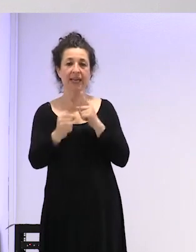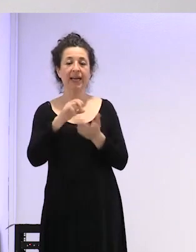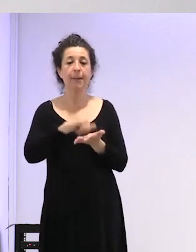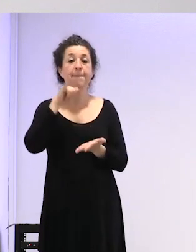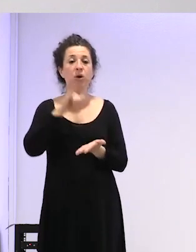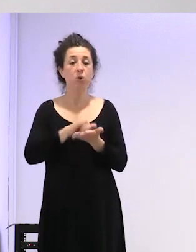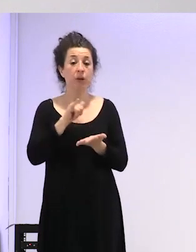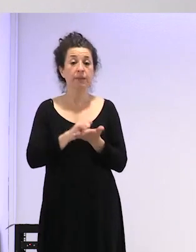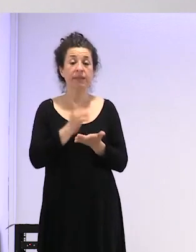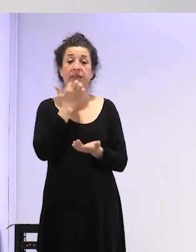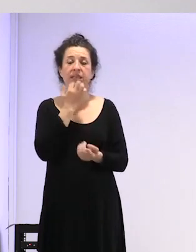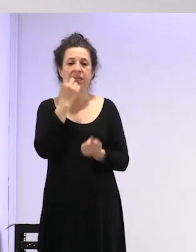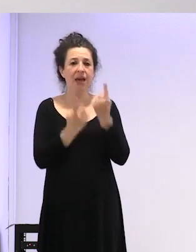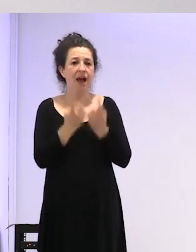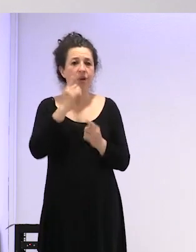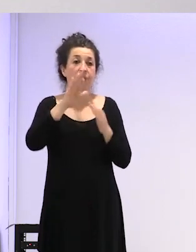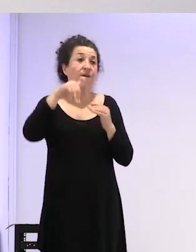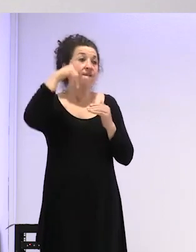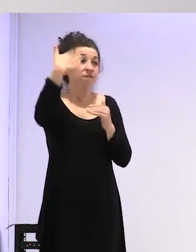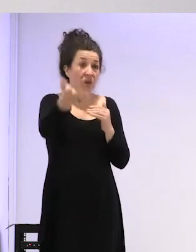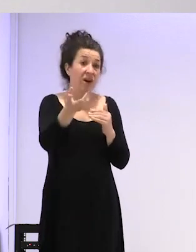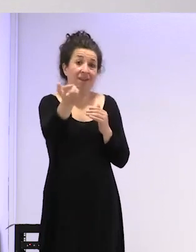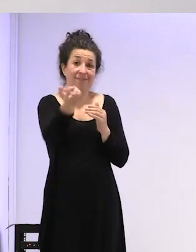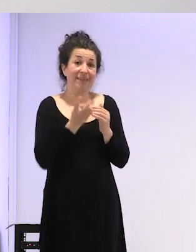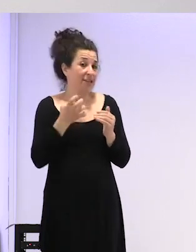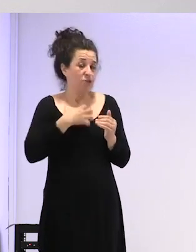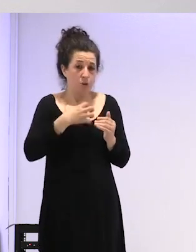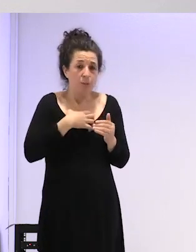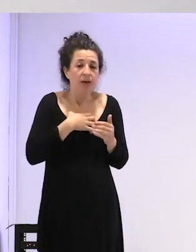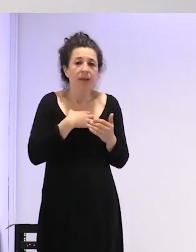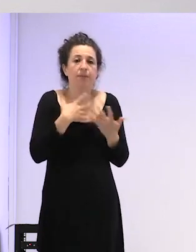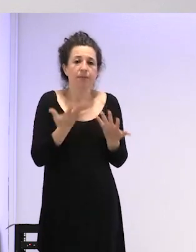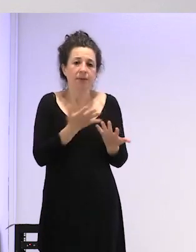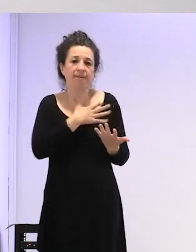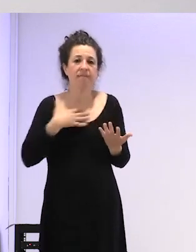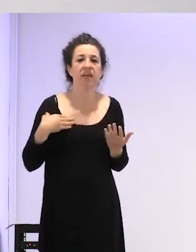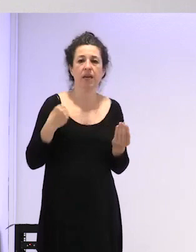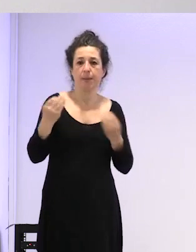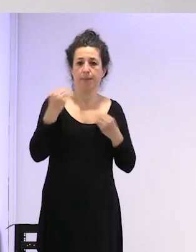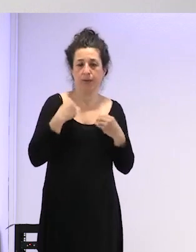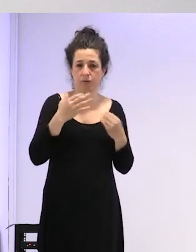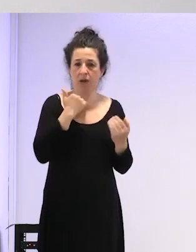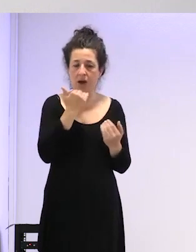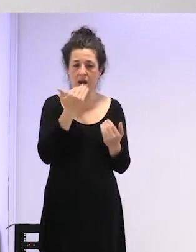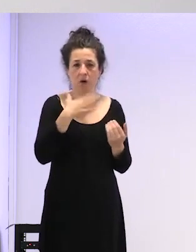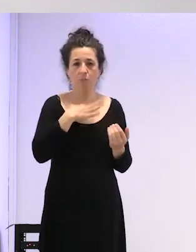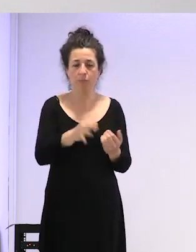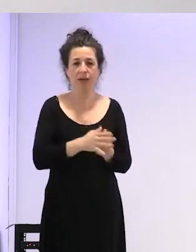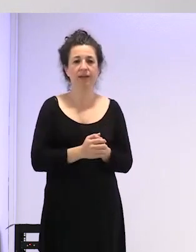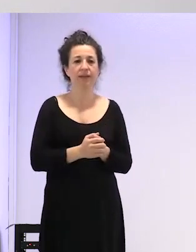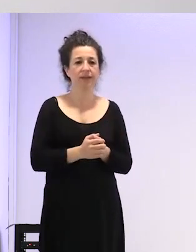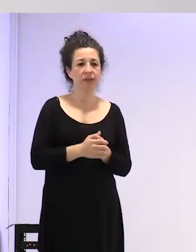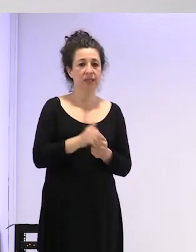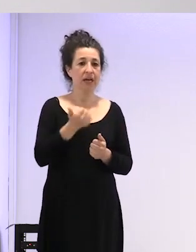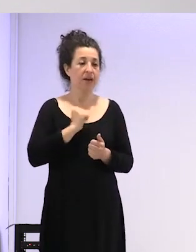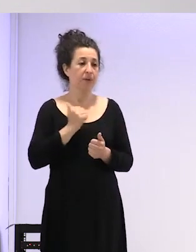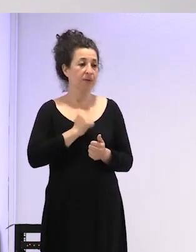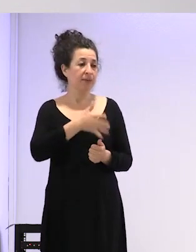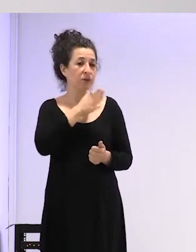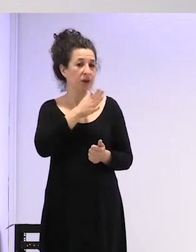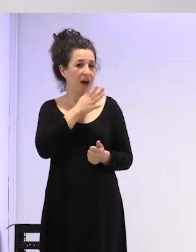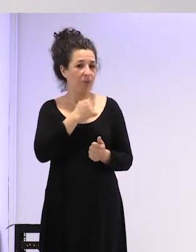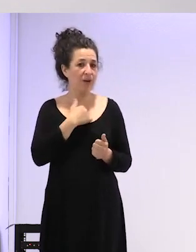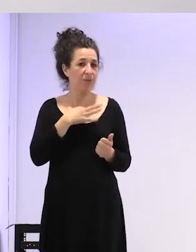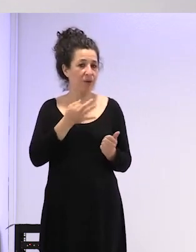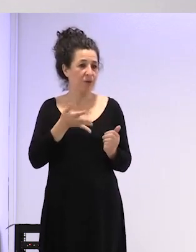por si alguien no se ha quedado fuera pero también quiere preguntar algo y mientras bebes agua igual aprovecho y te